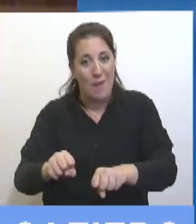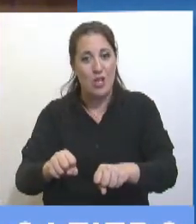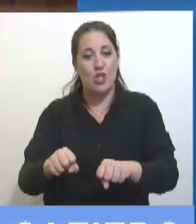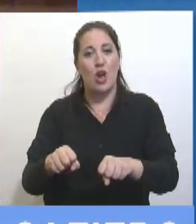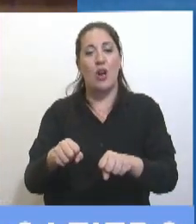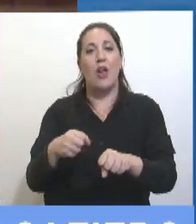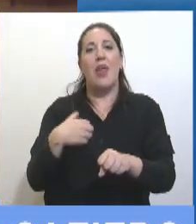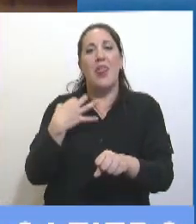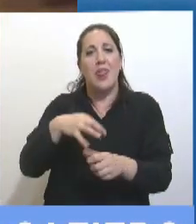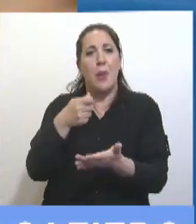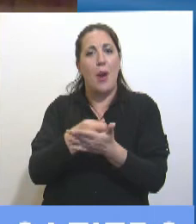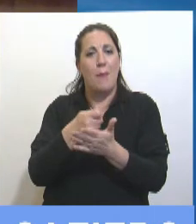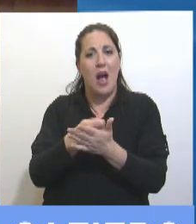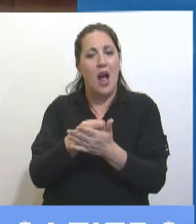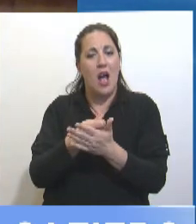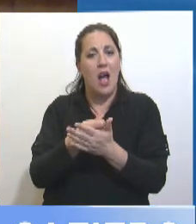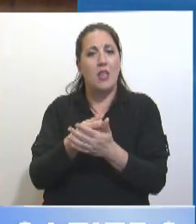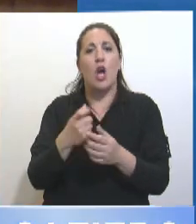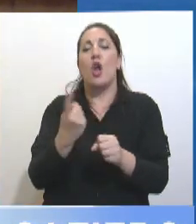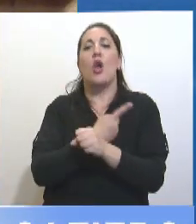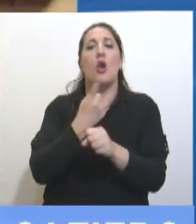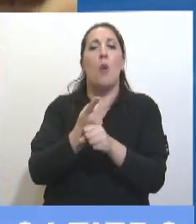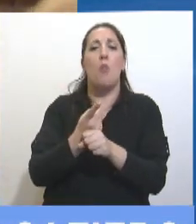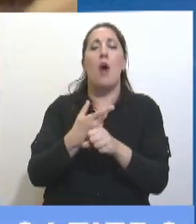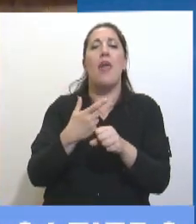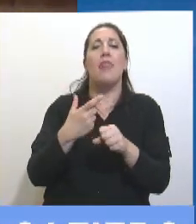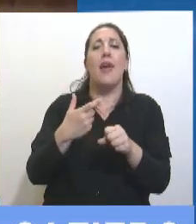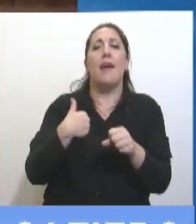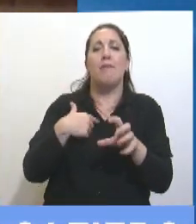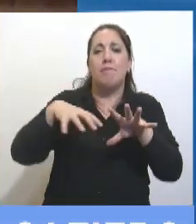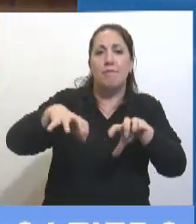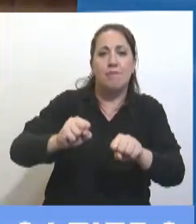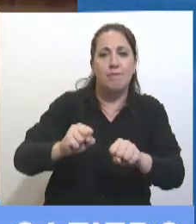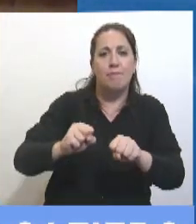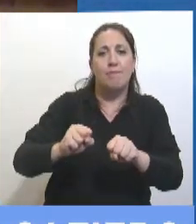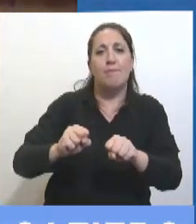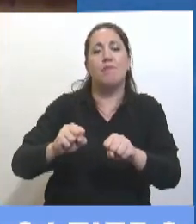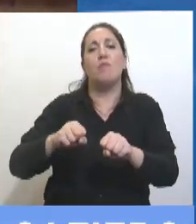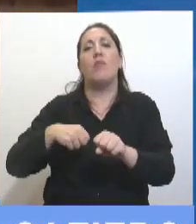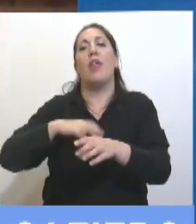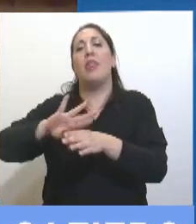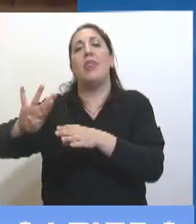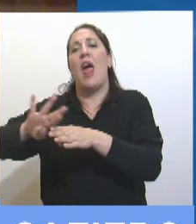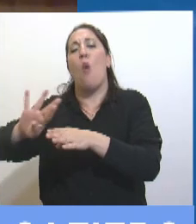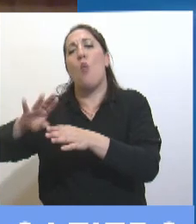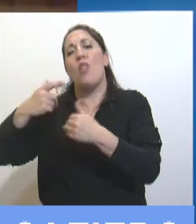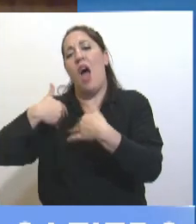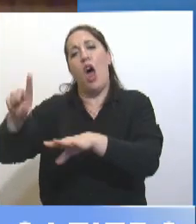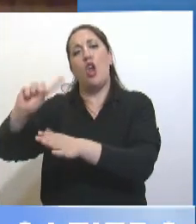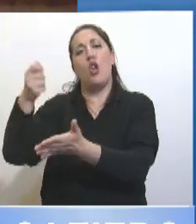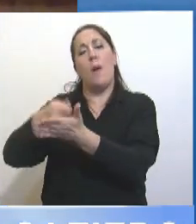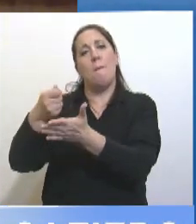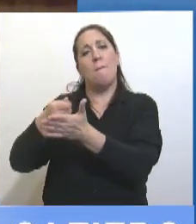expropiación no se puede hacer expropio el activo y dejo el pasivo sin cubrir, porque si